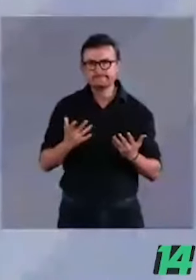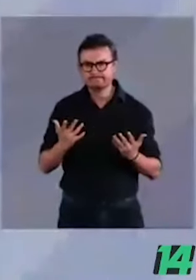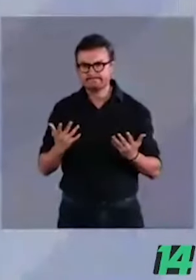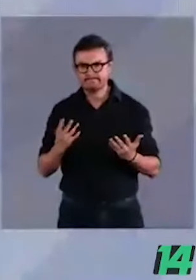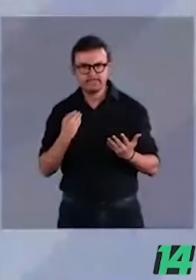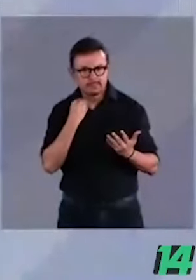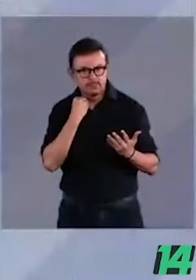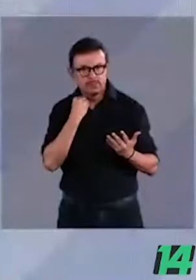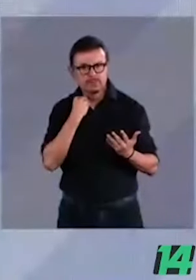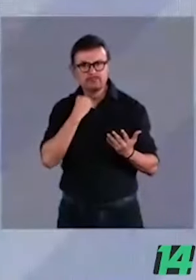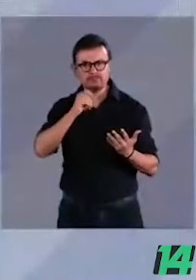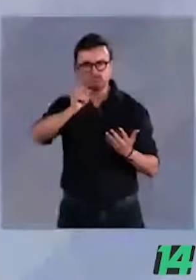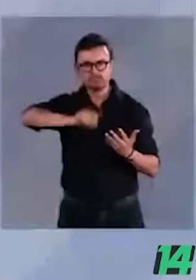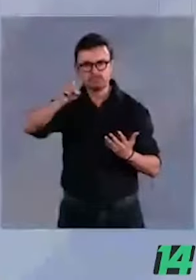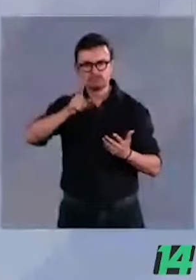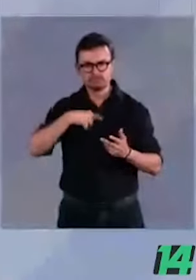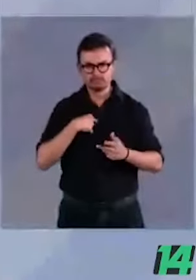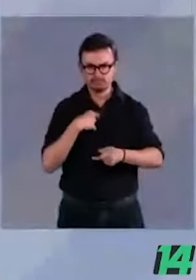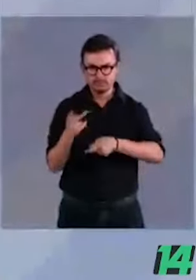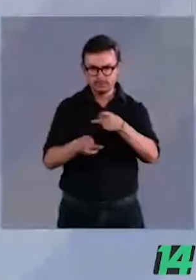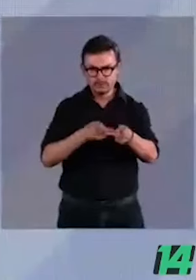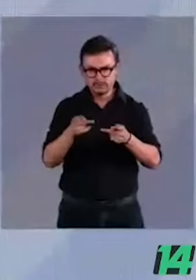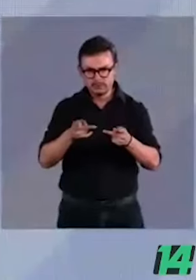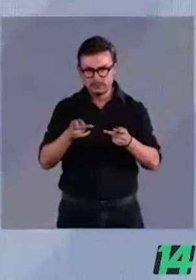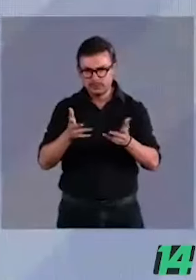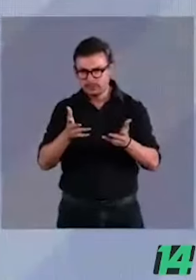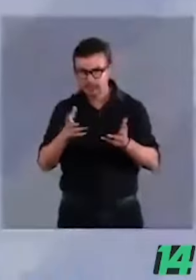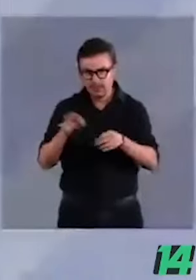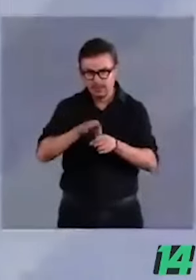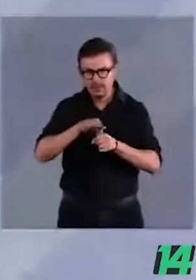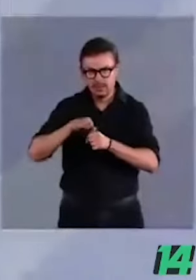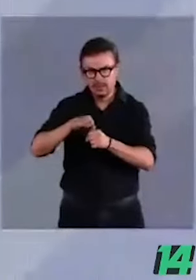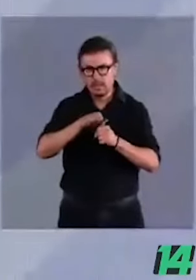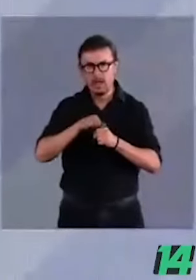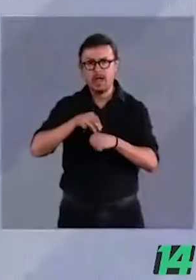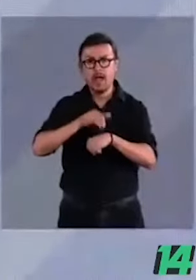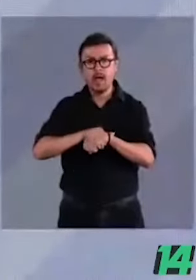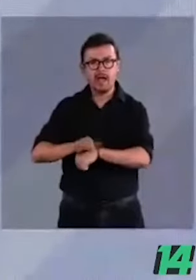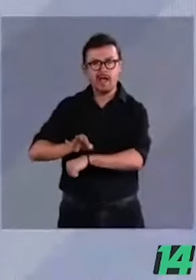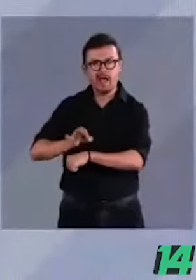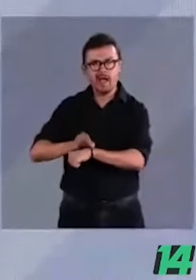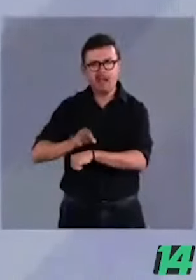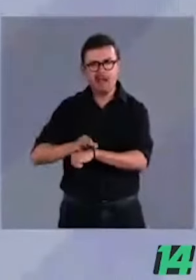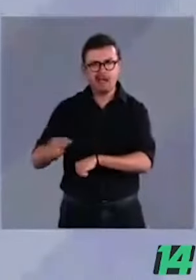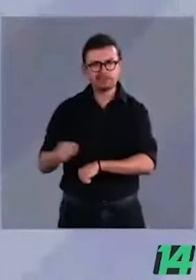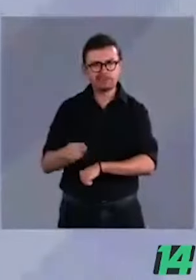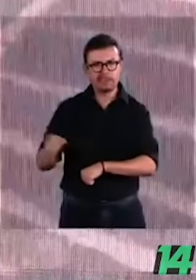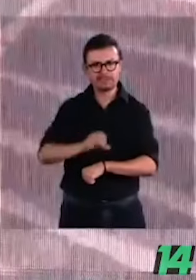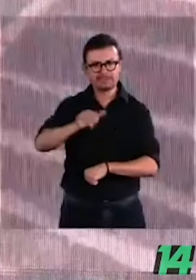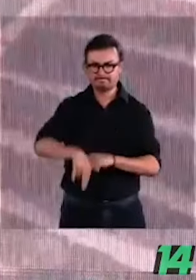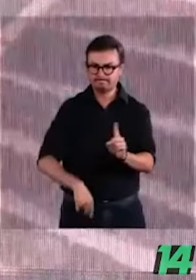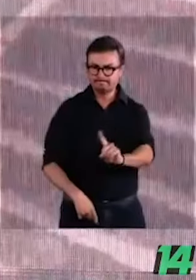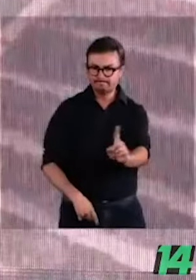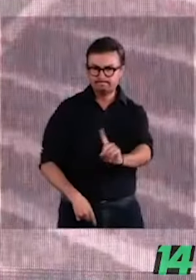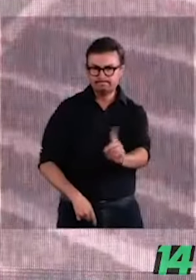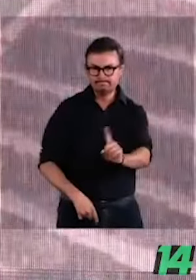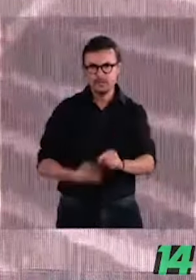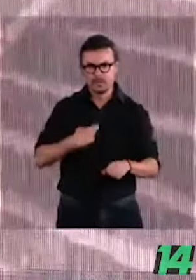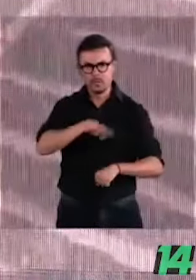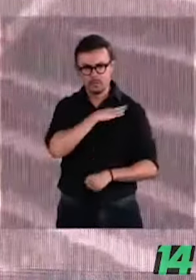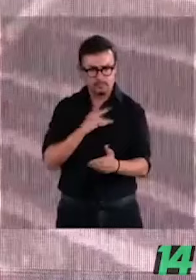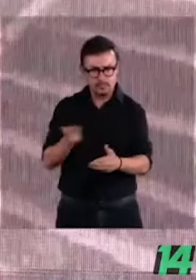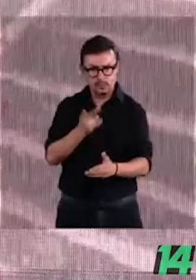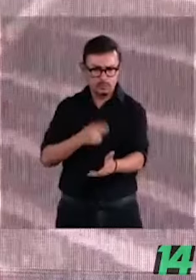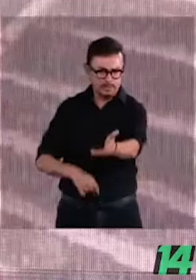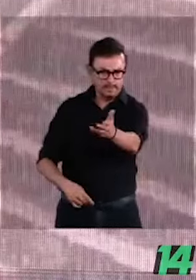de abogados, y nunca más un cuate o una cuota en la Corte. Recuerdo, si te parece, Claudia, la pregunta de